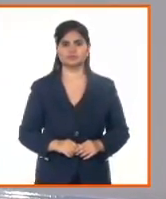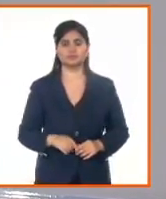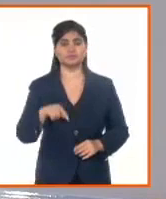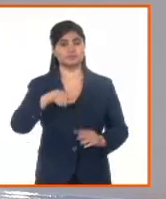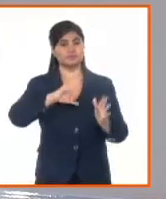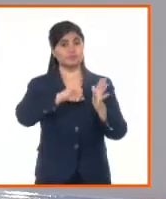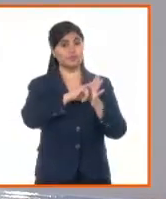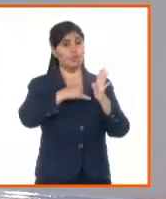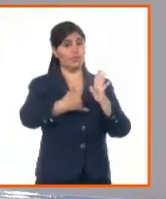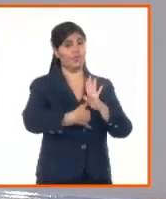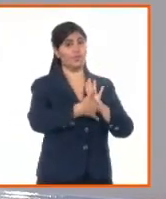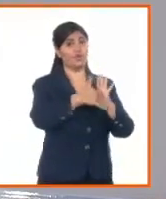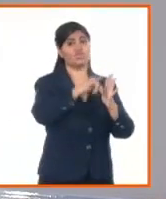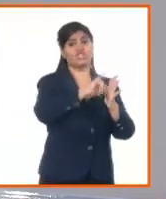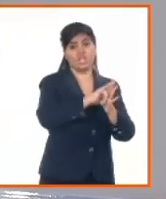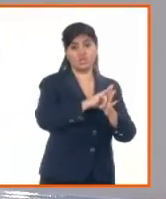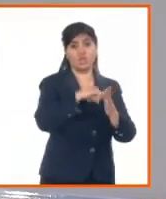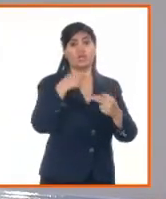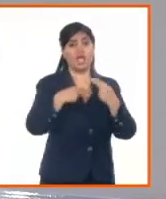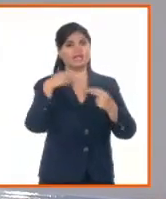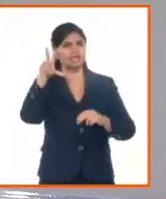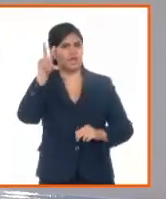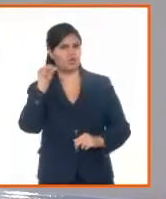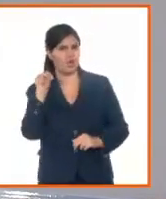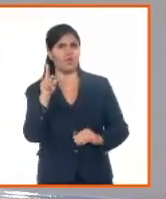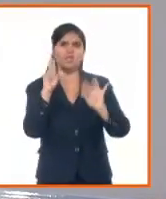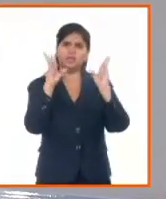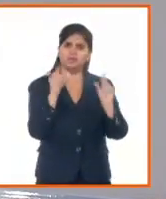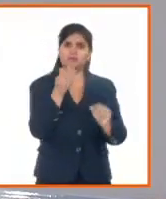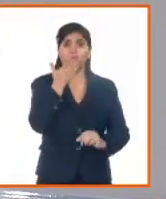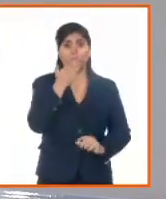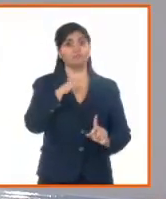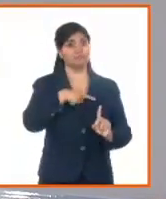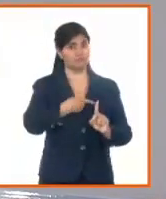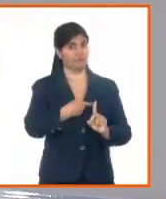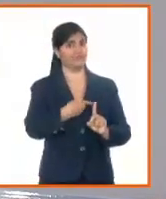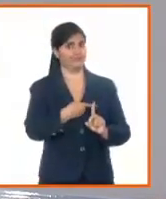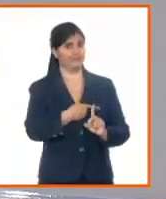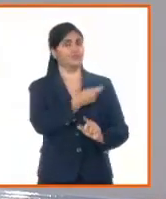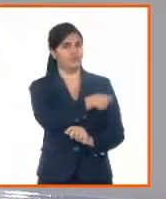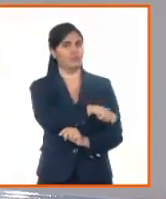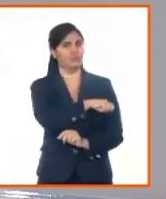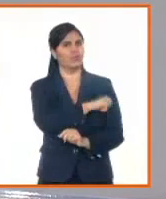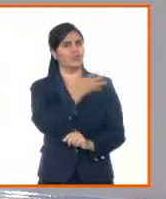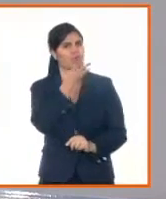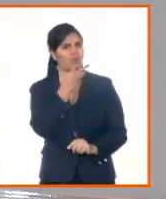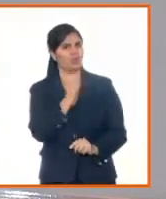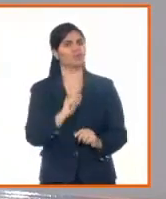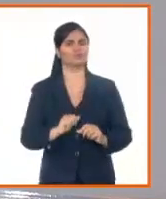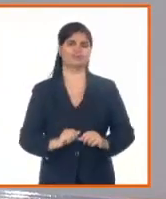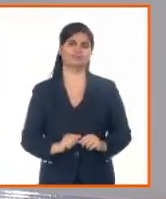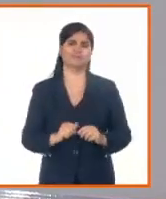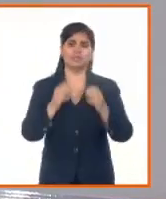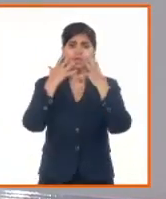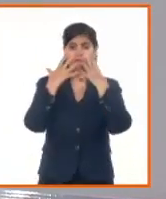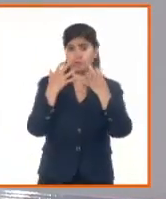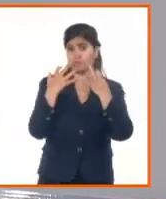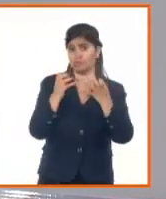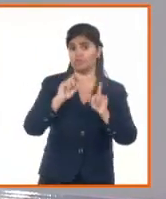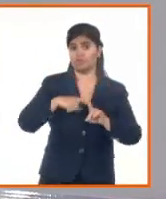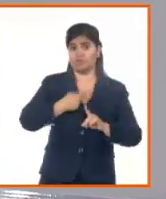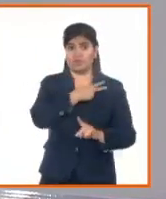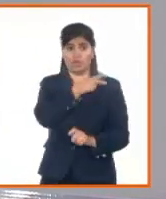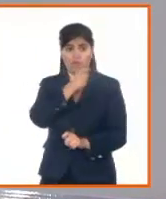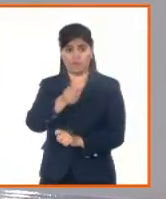llegó para quedarse y que está teniendo buenos resultados. Y es importante porque además estos profesores nos